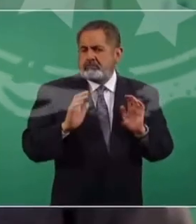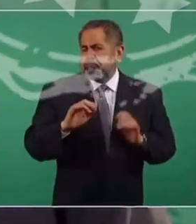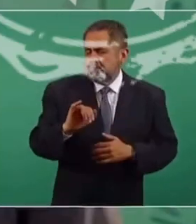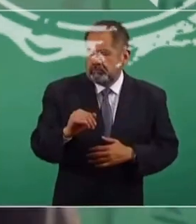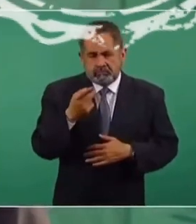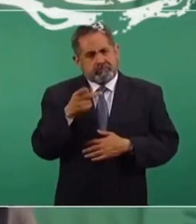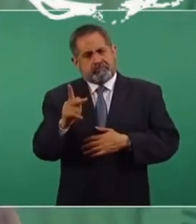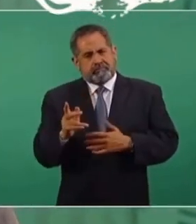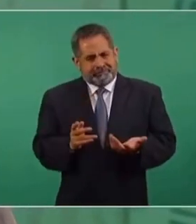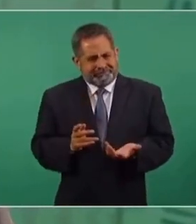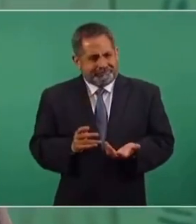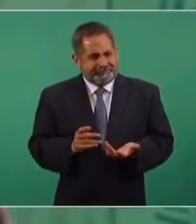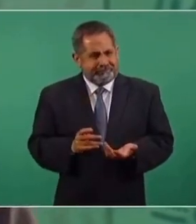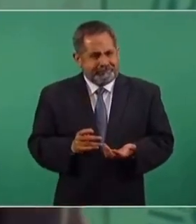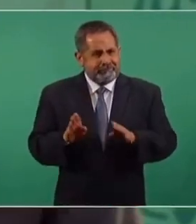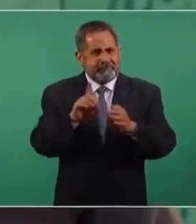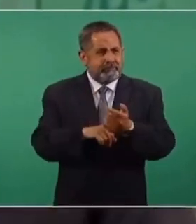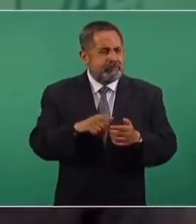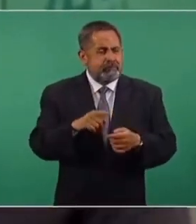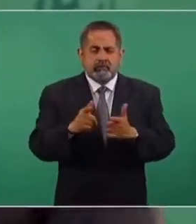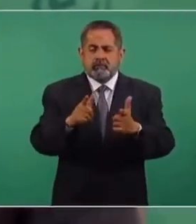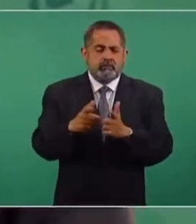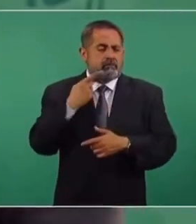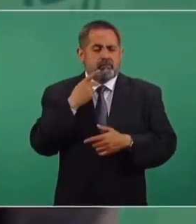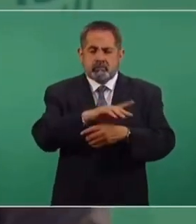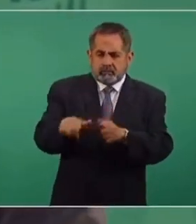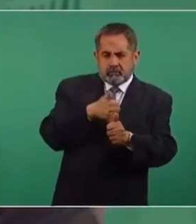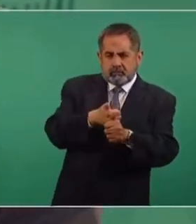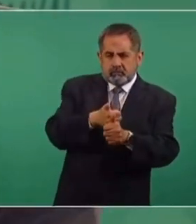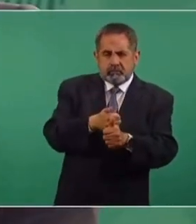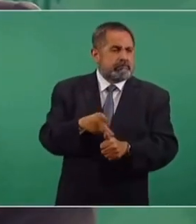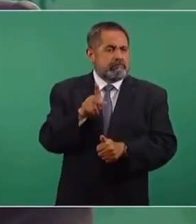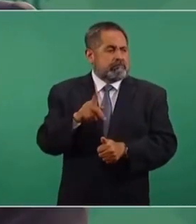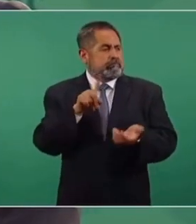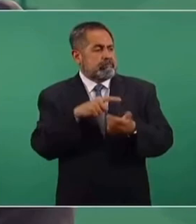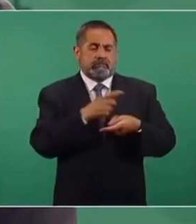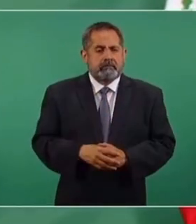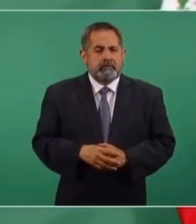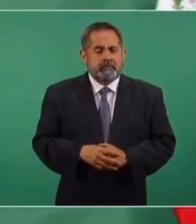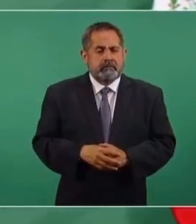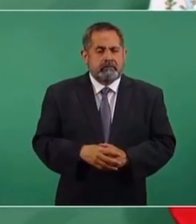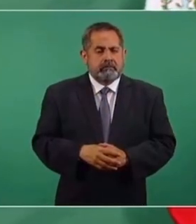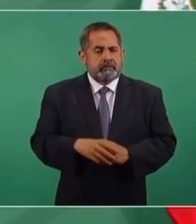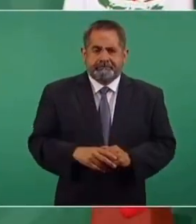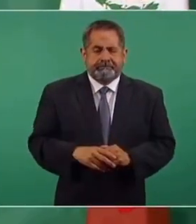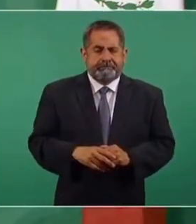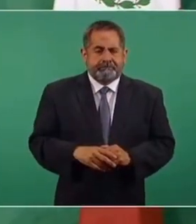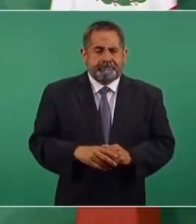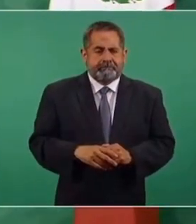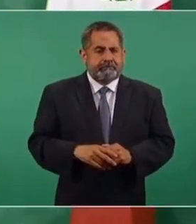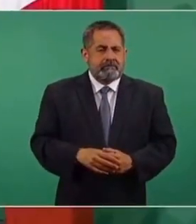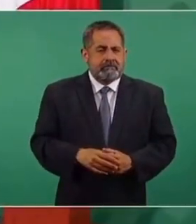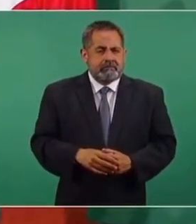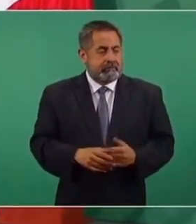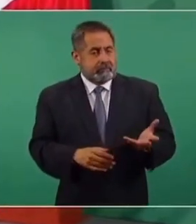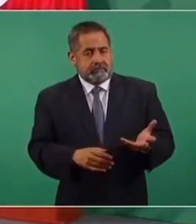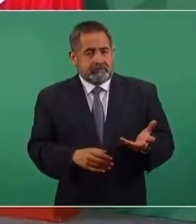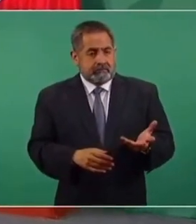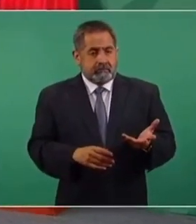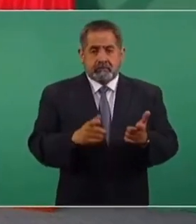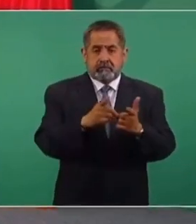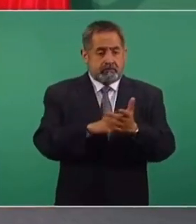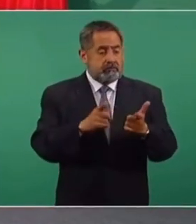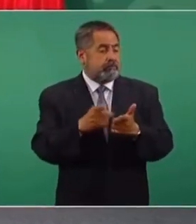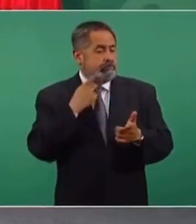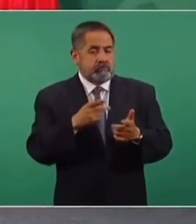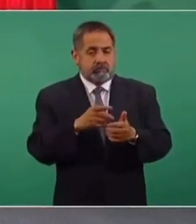¿Pero cómo van a haber partidos políticos encubiertos, piratas, informales, que tienen más fuerza